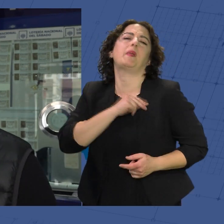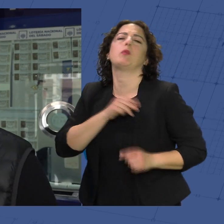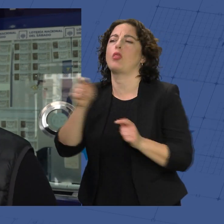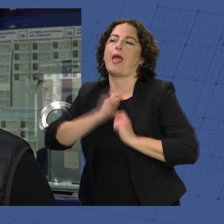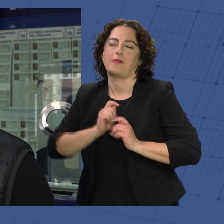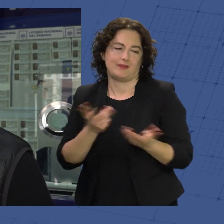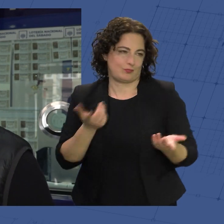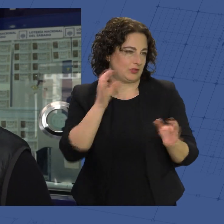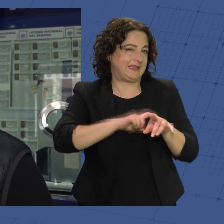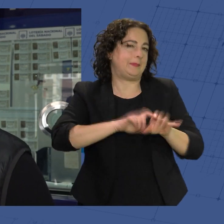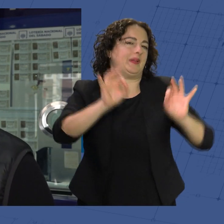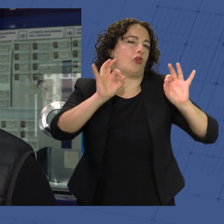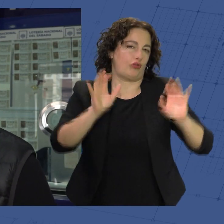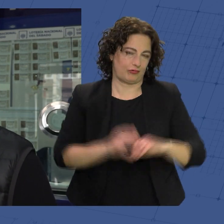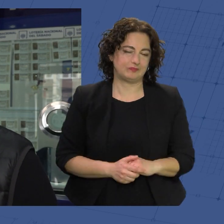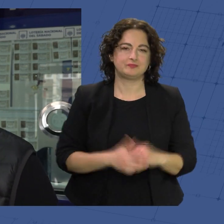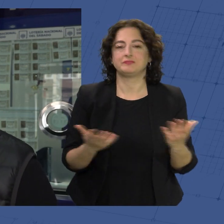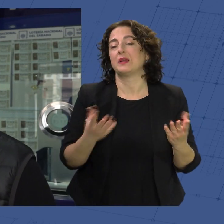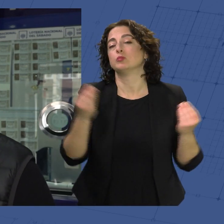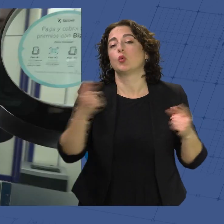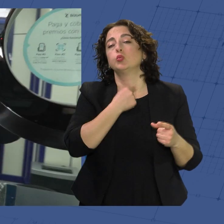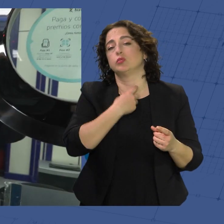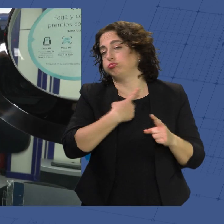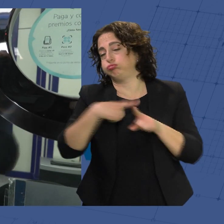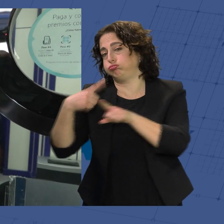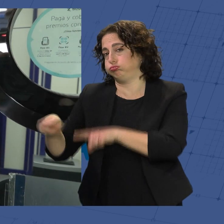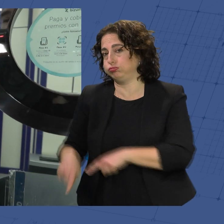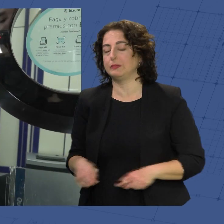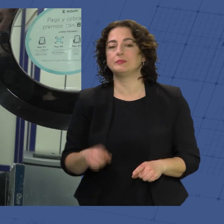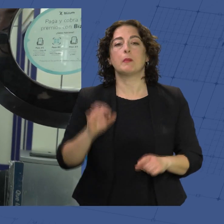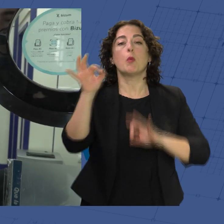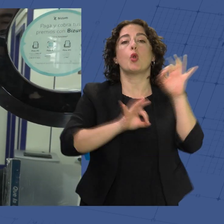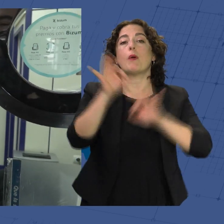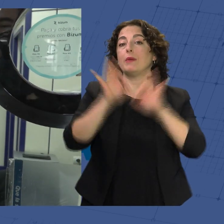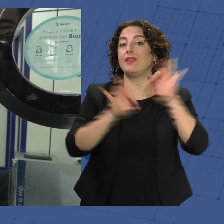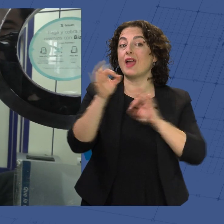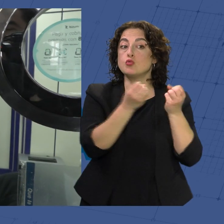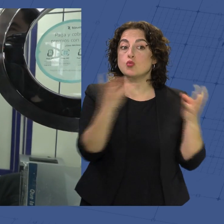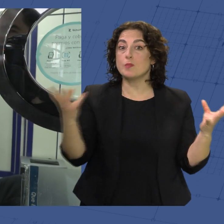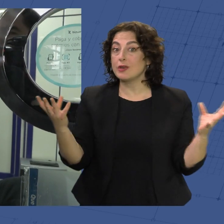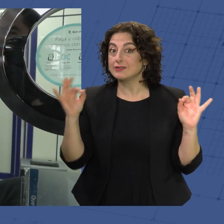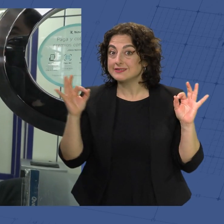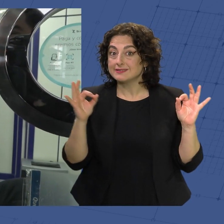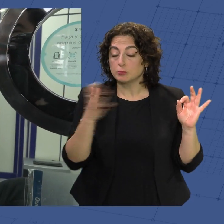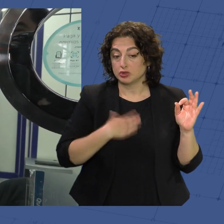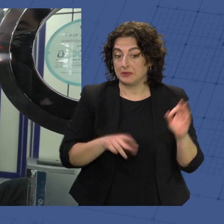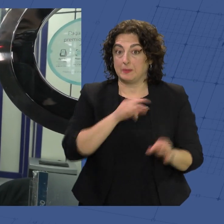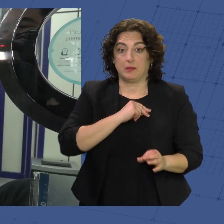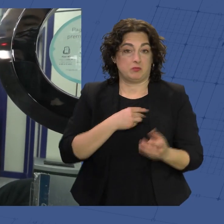va a tocar, eso es muy típico. O sea, que hay gustos para todo. Pero las probabilidades que tiene cada número para salir son las